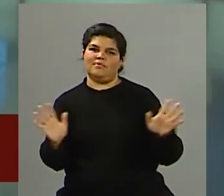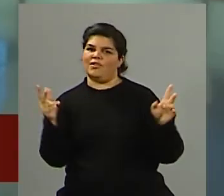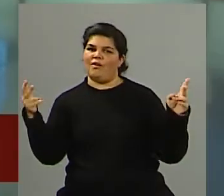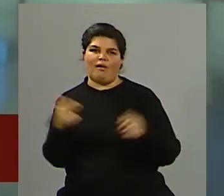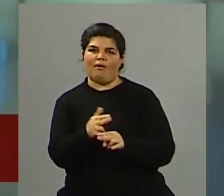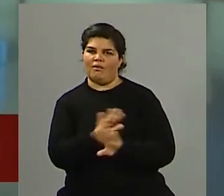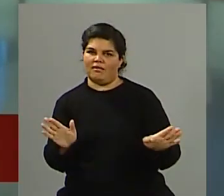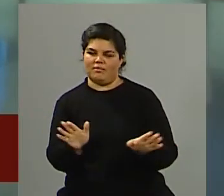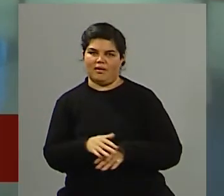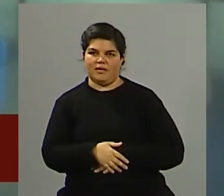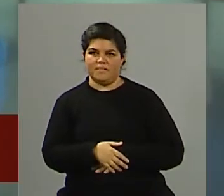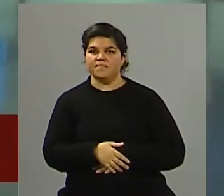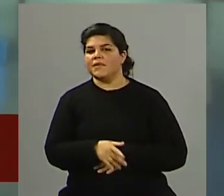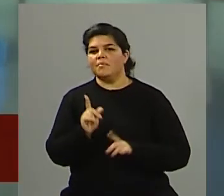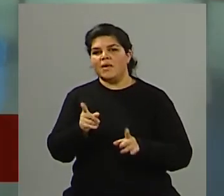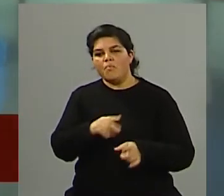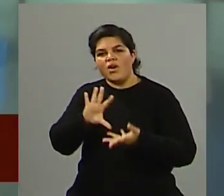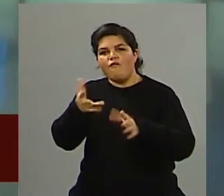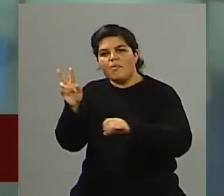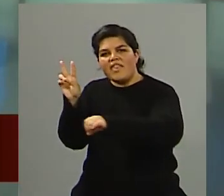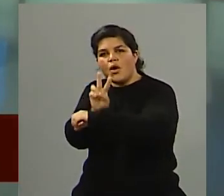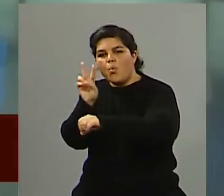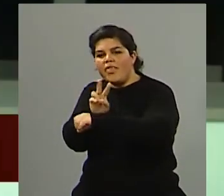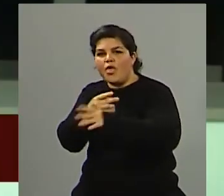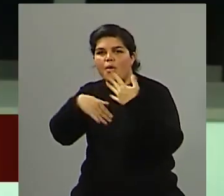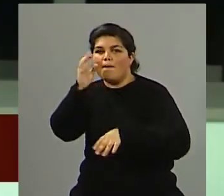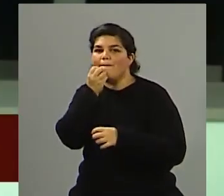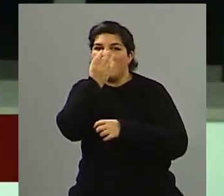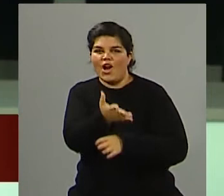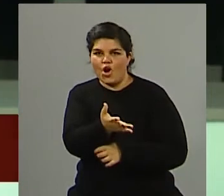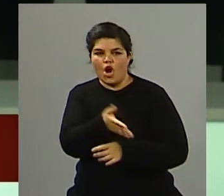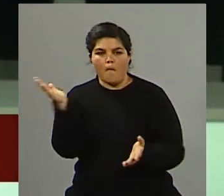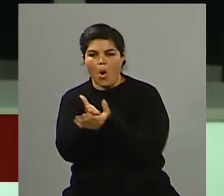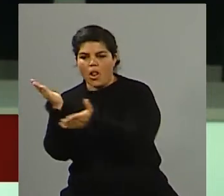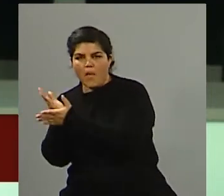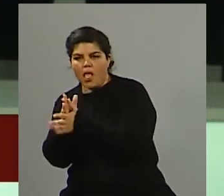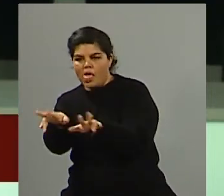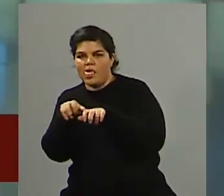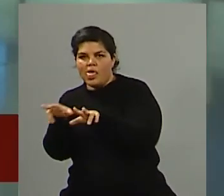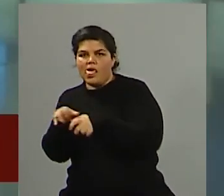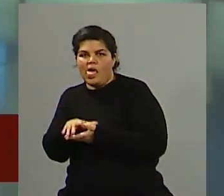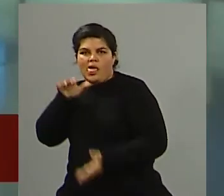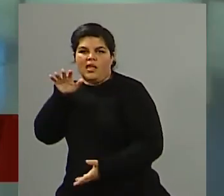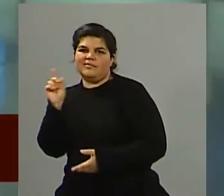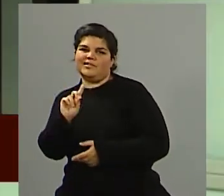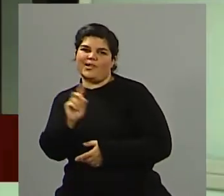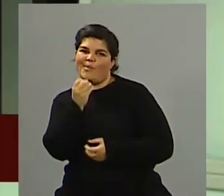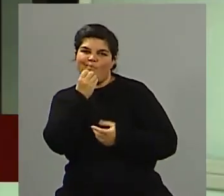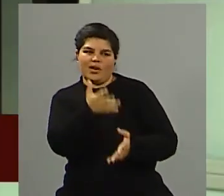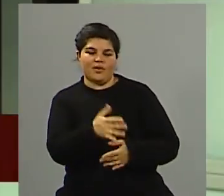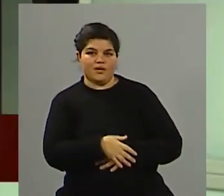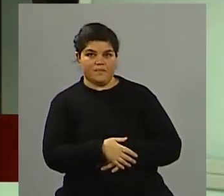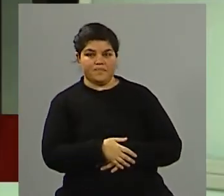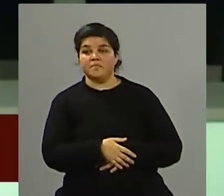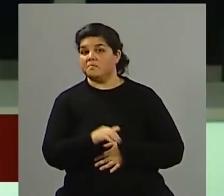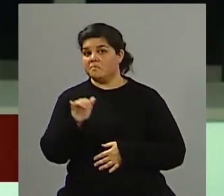más que con una cuestión recaudatoria nosotros queremos cámaras de video seguridad Adriana bueno vamos a ir una